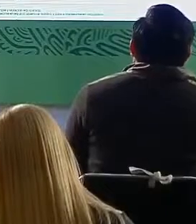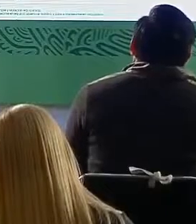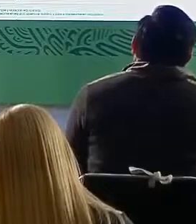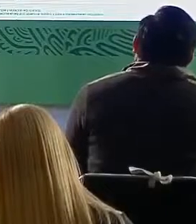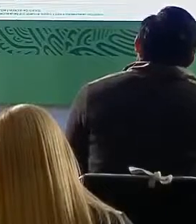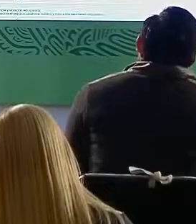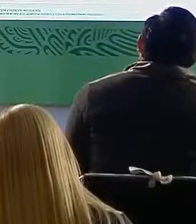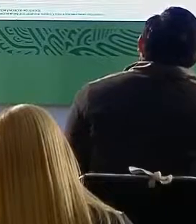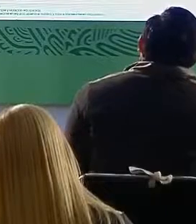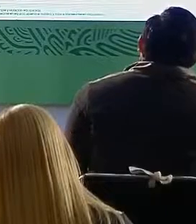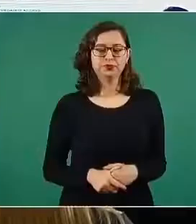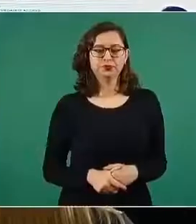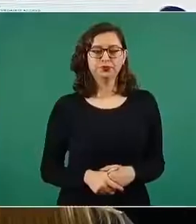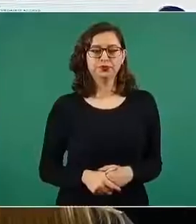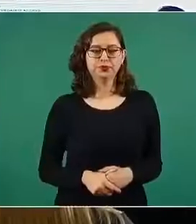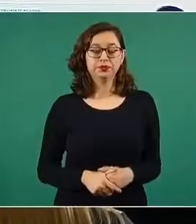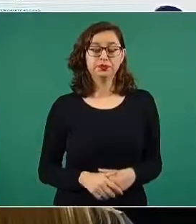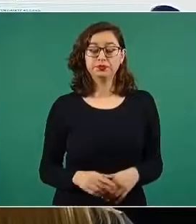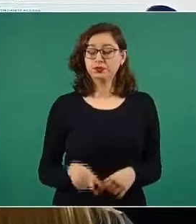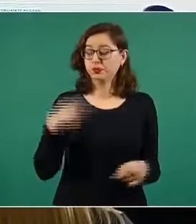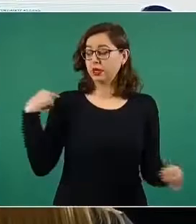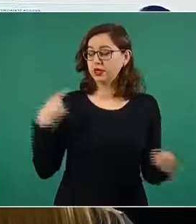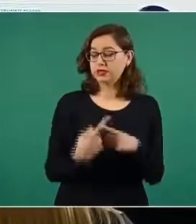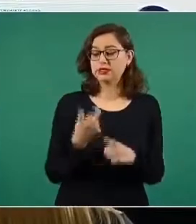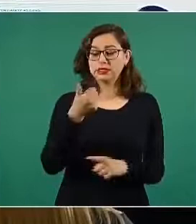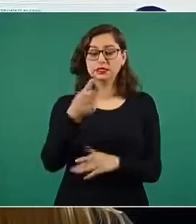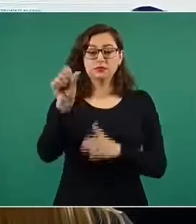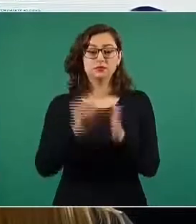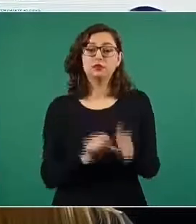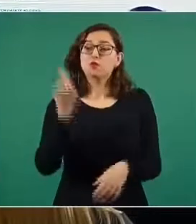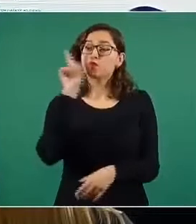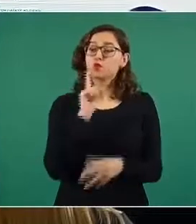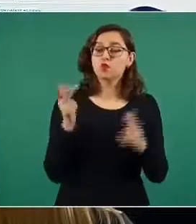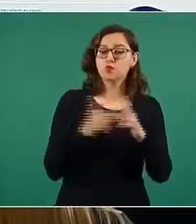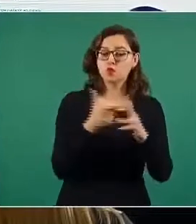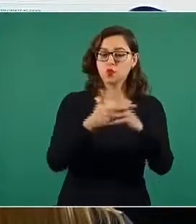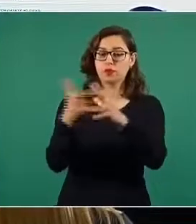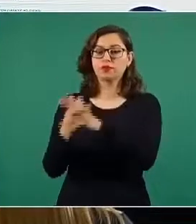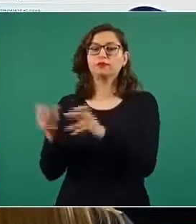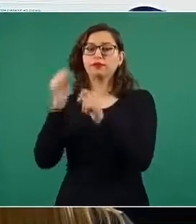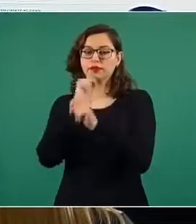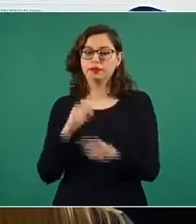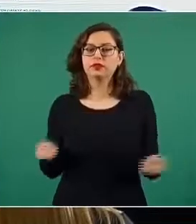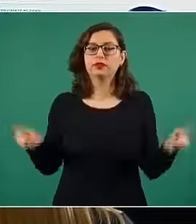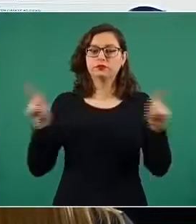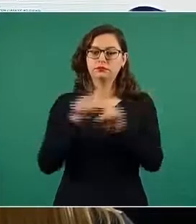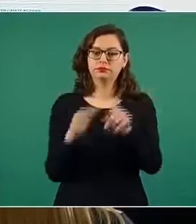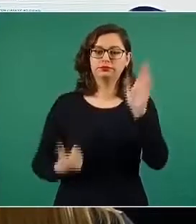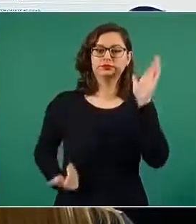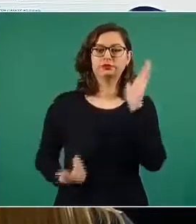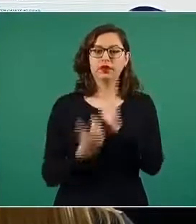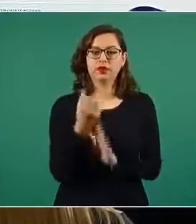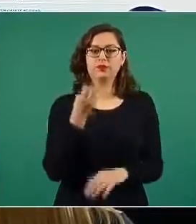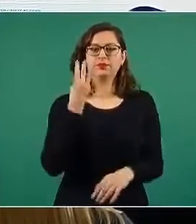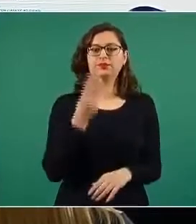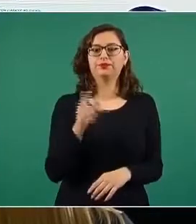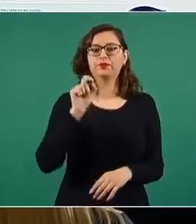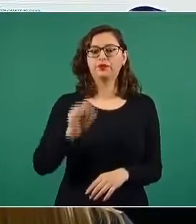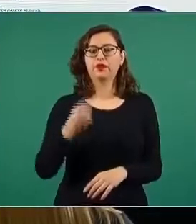en este semestre y la violación treinta y dos por ciento, así como el